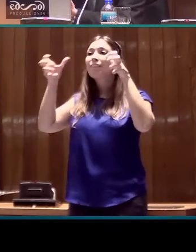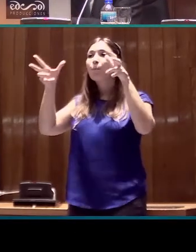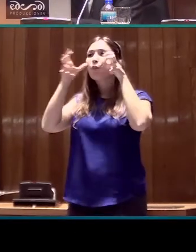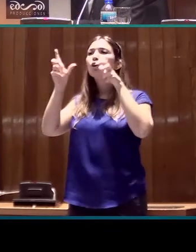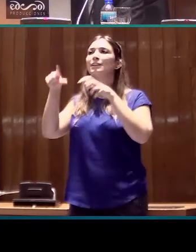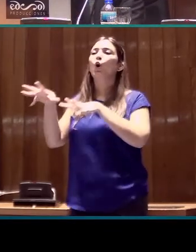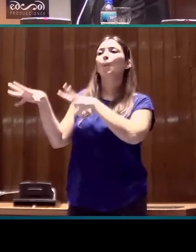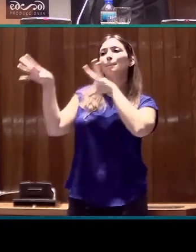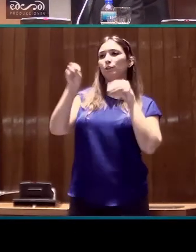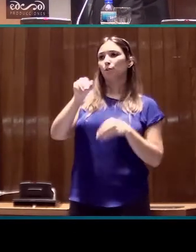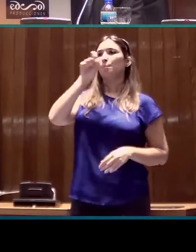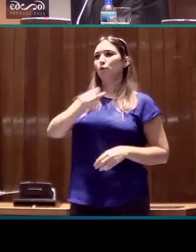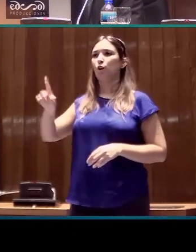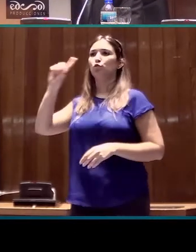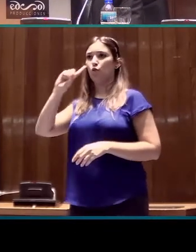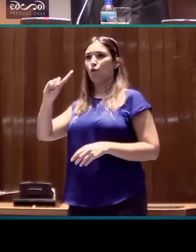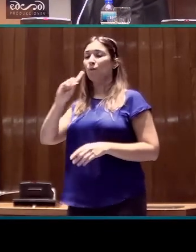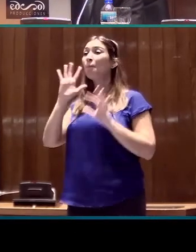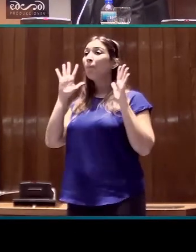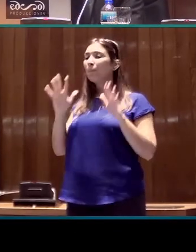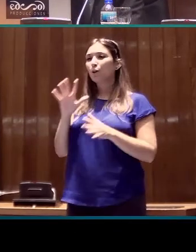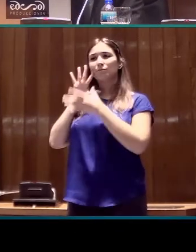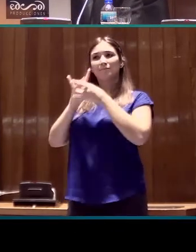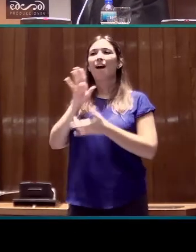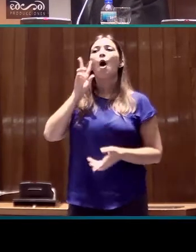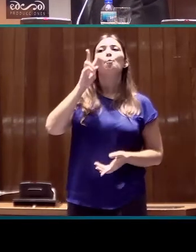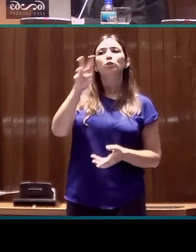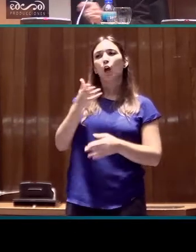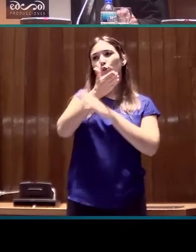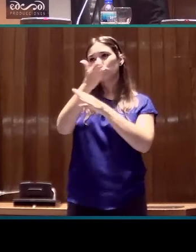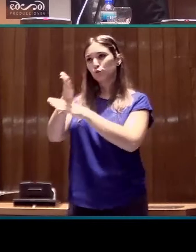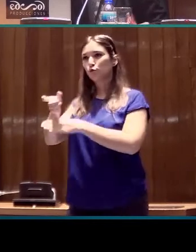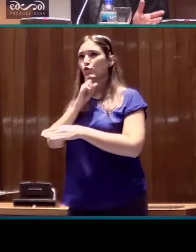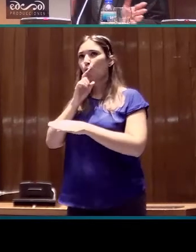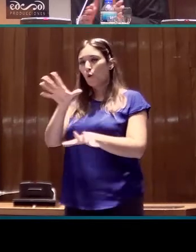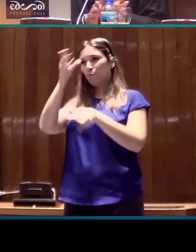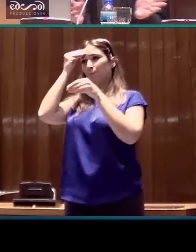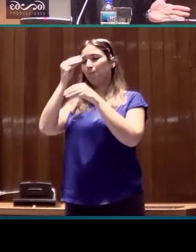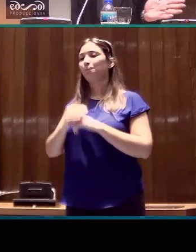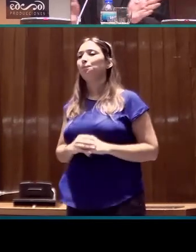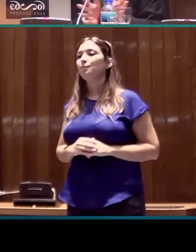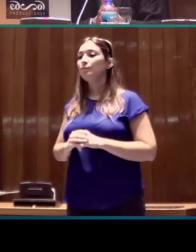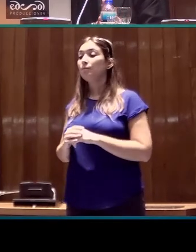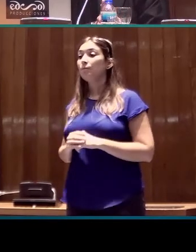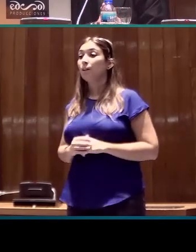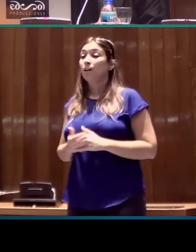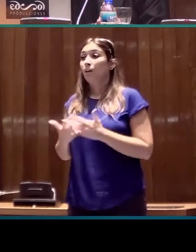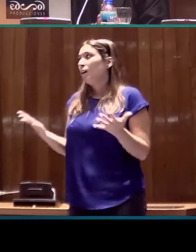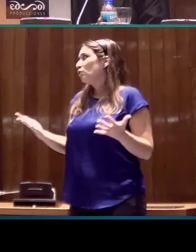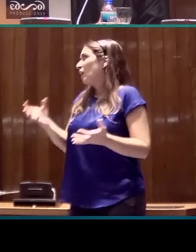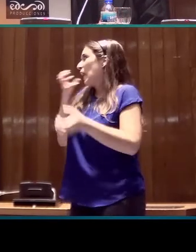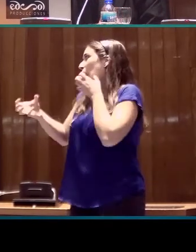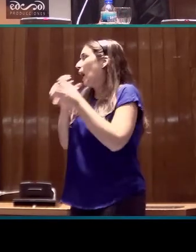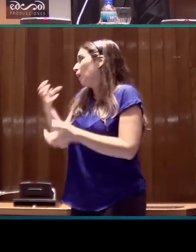comprensión en personas sordas, pero desde el ámbito museal. Cómo ayudarlos desde el ámbito museal. Bueno, tampoco nos podemos quejar.